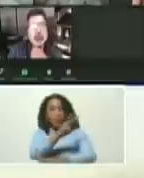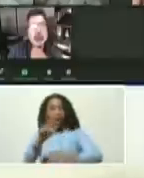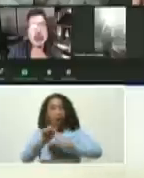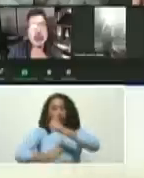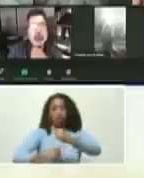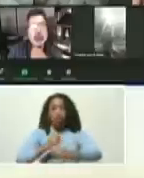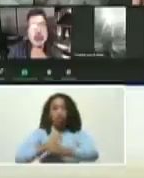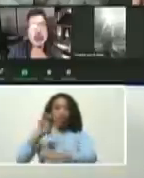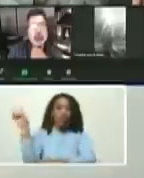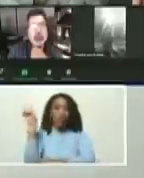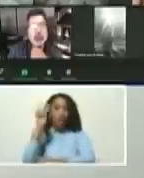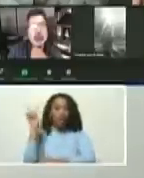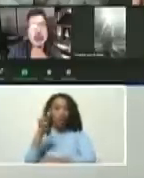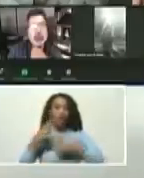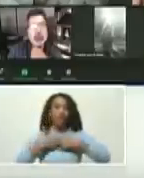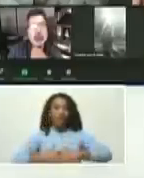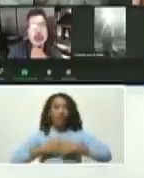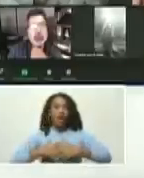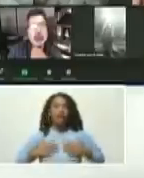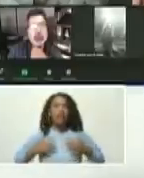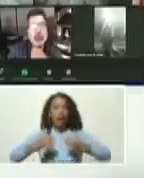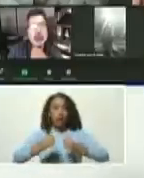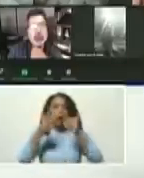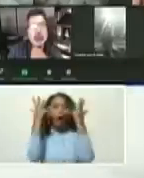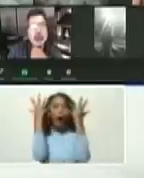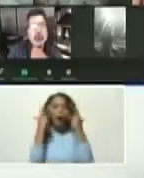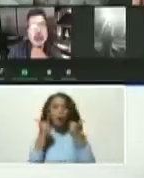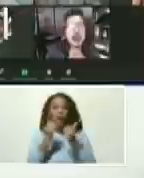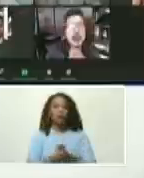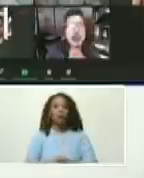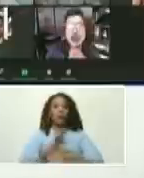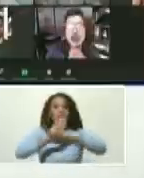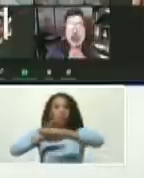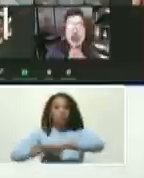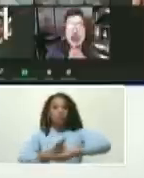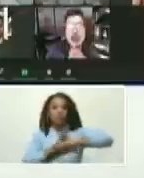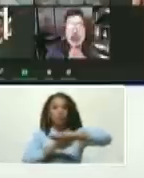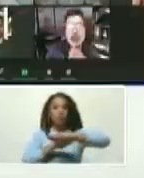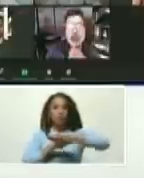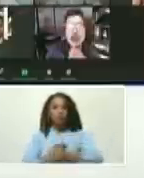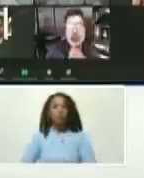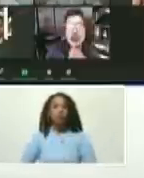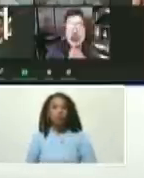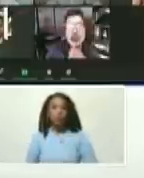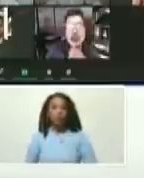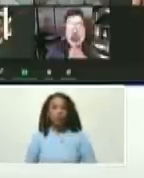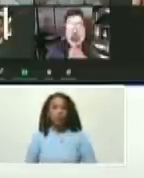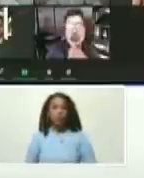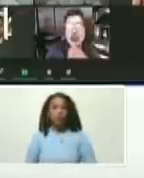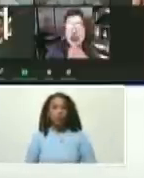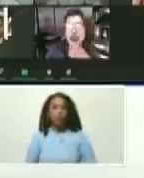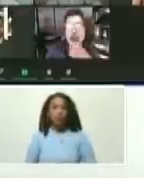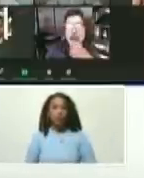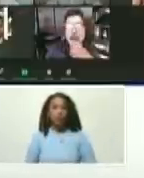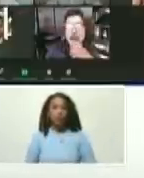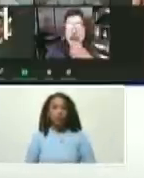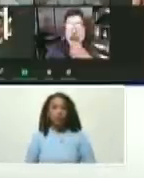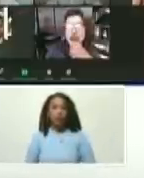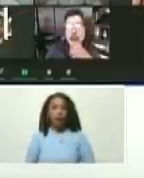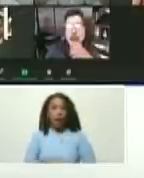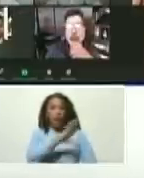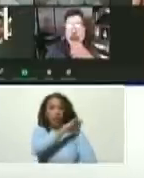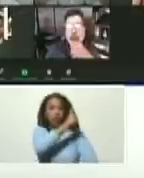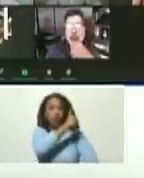Asociación Venezolana de la Industria de Salud Animal, Avisa, Christian Brutzweiler. A la